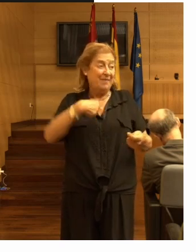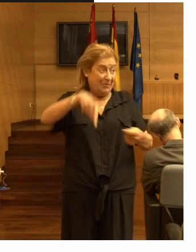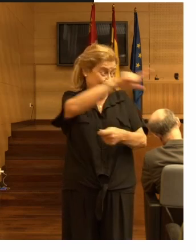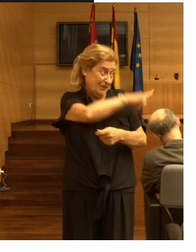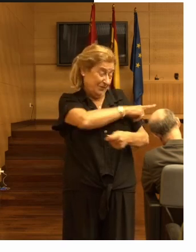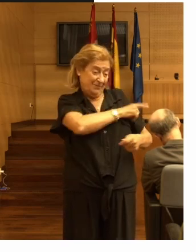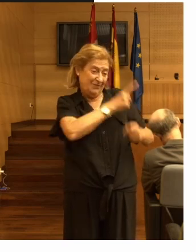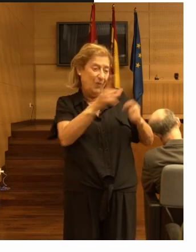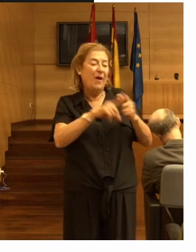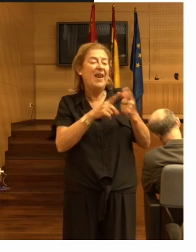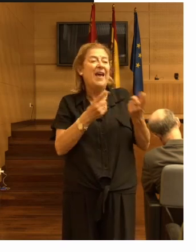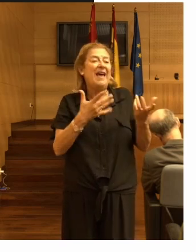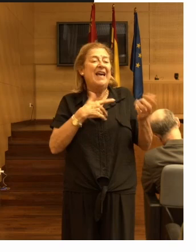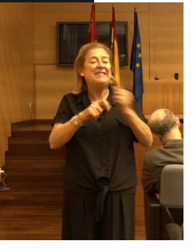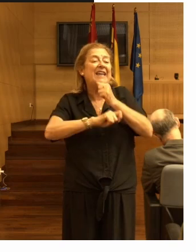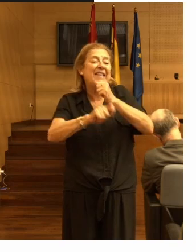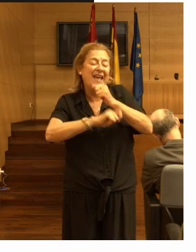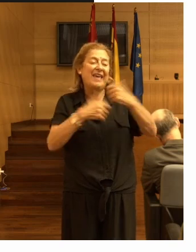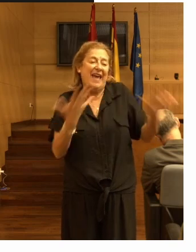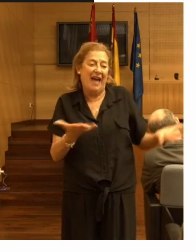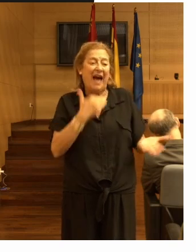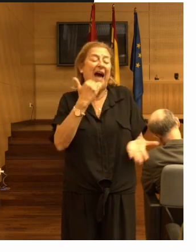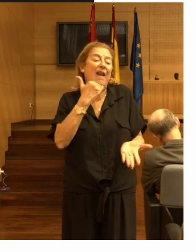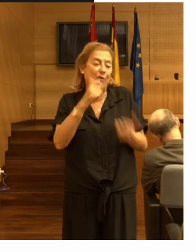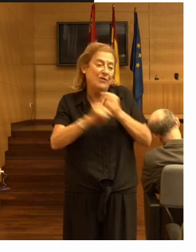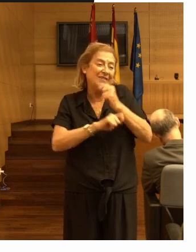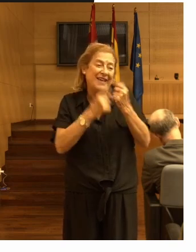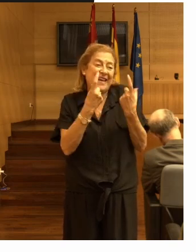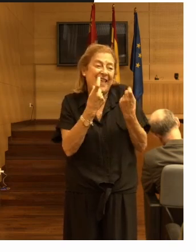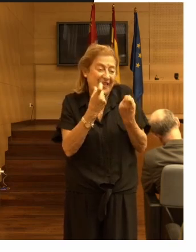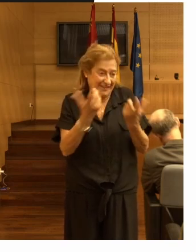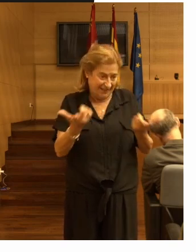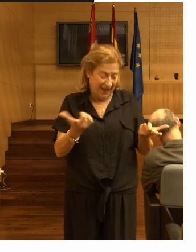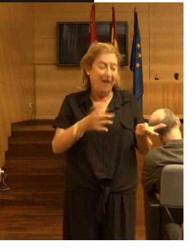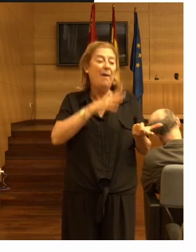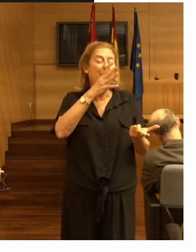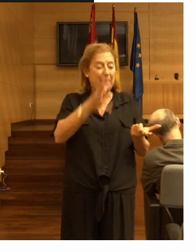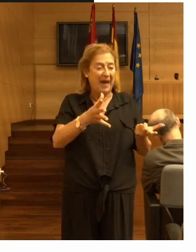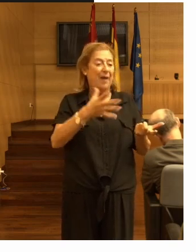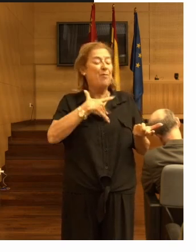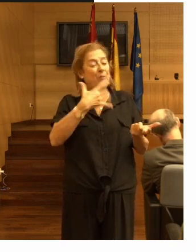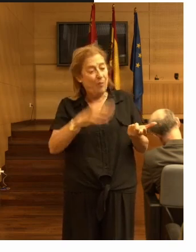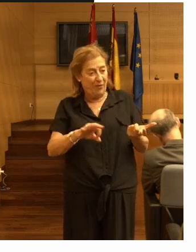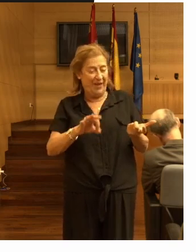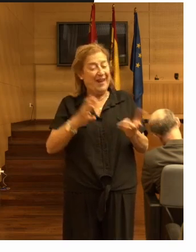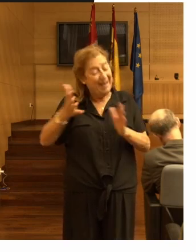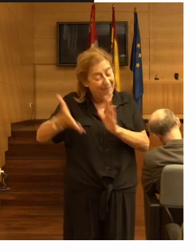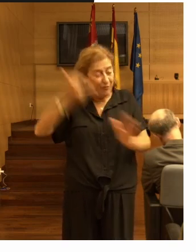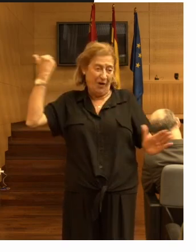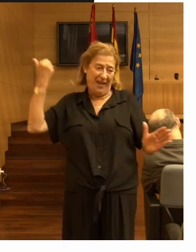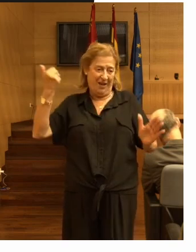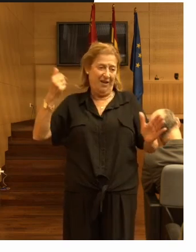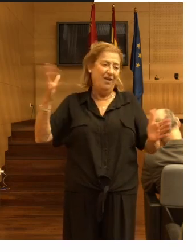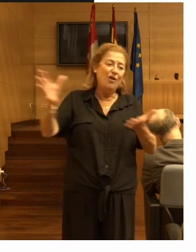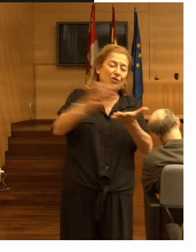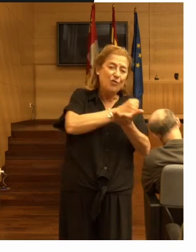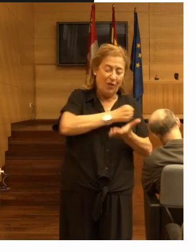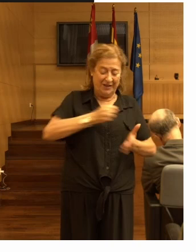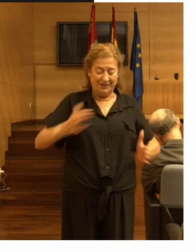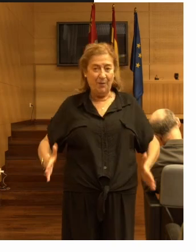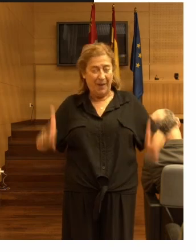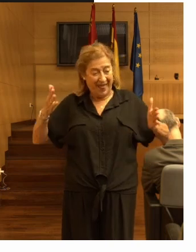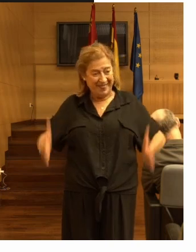audiencia los elementos estratégicos que necesita para poder eliminar todas sus